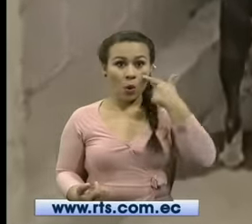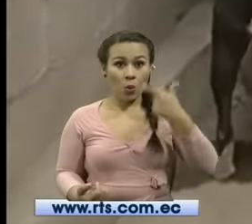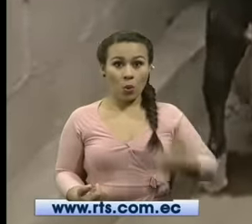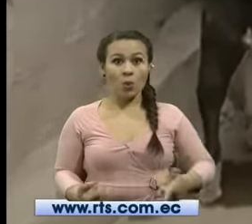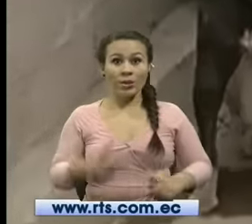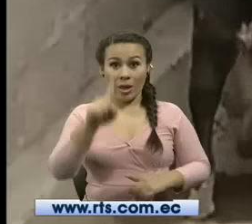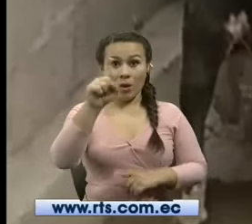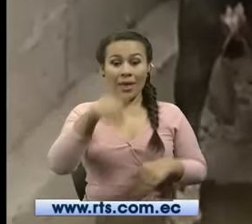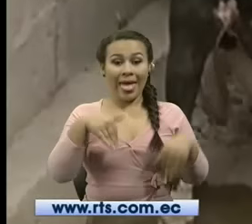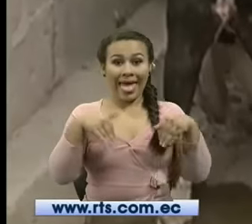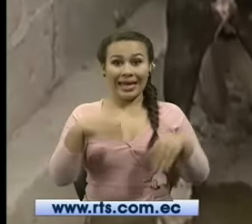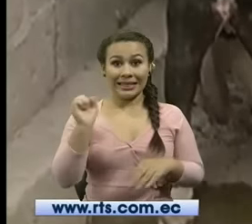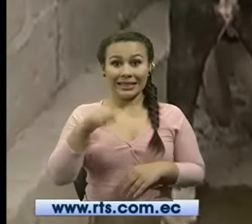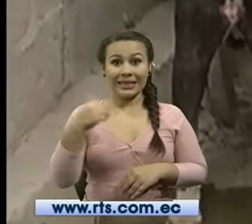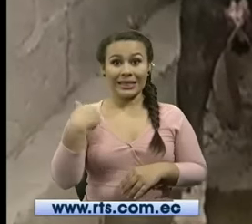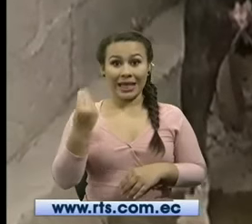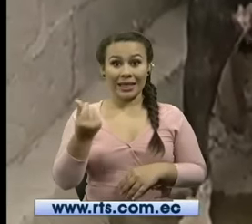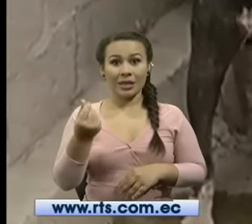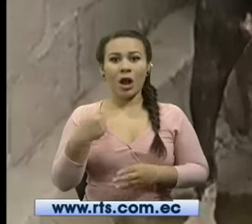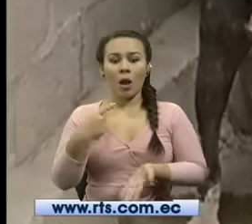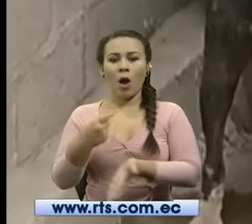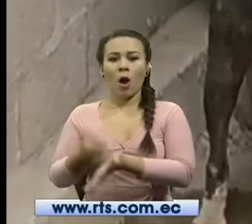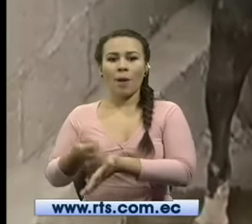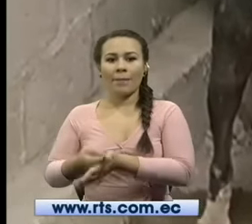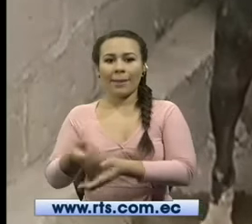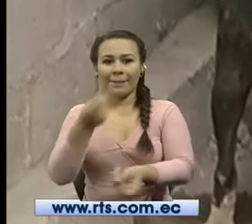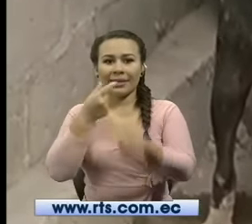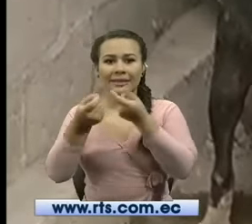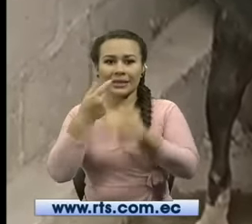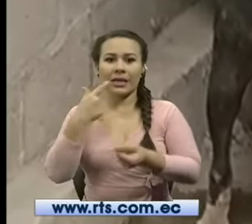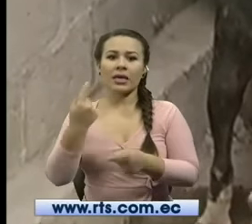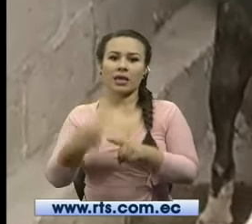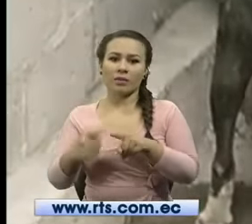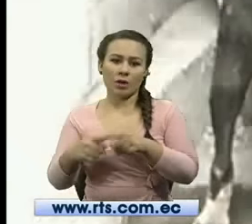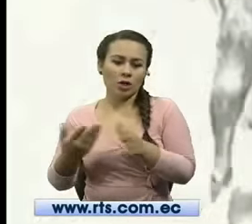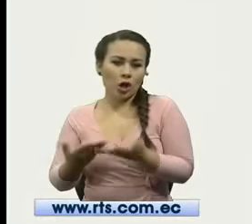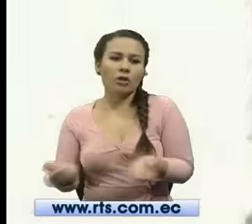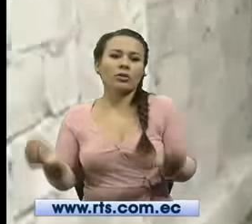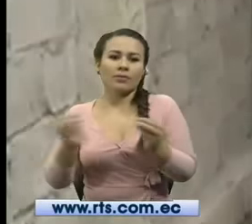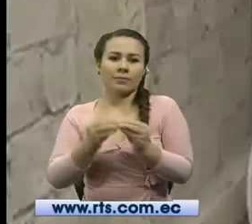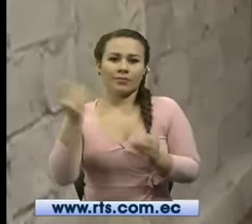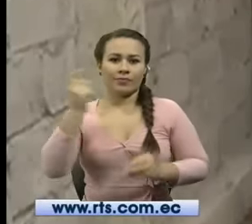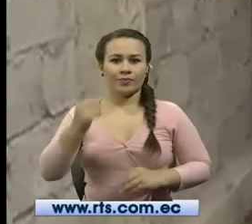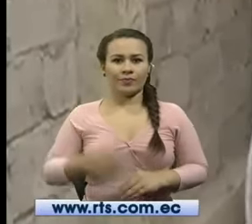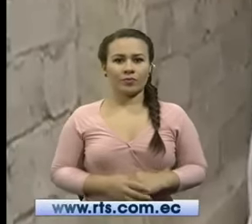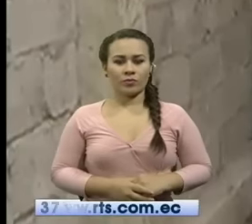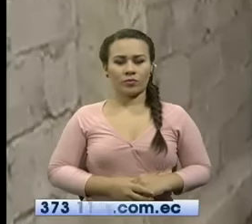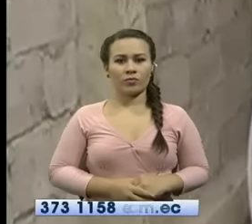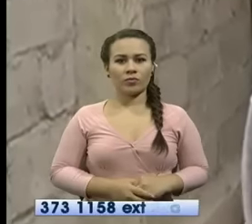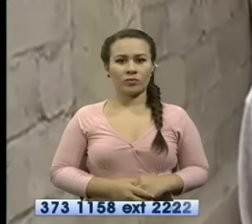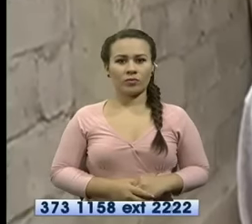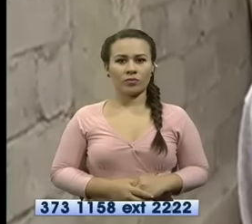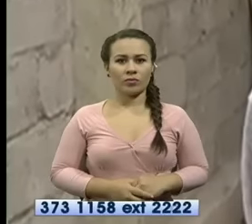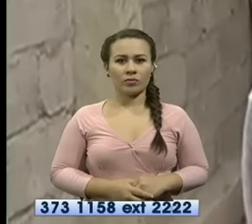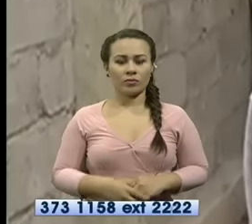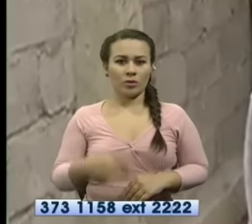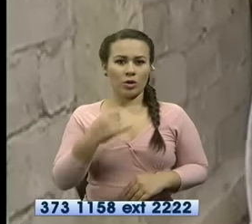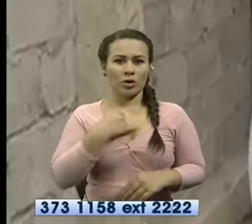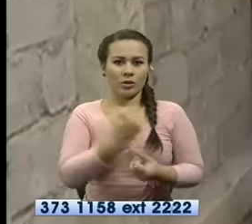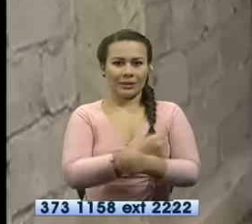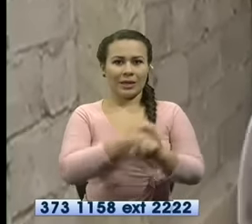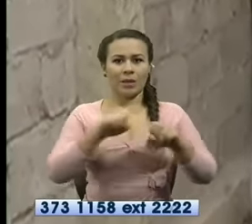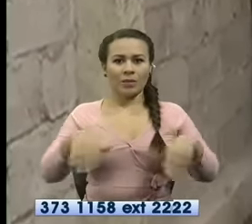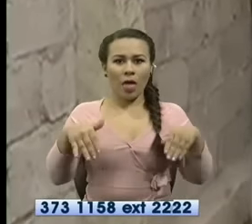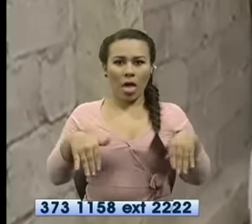si tiene dueño adquiere medicinas pero necesita de más implementos unos arnés porque yo soy recatista yo